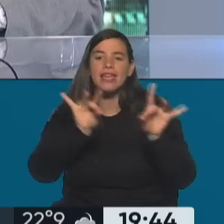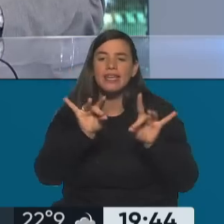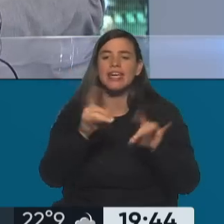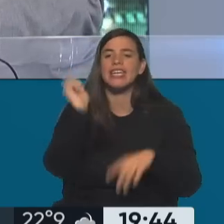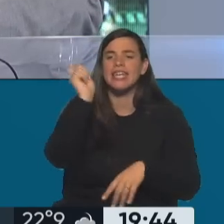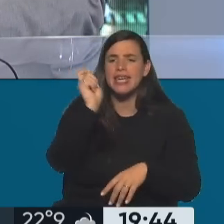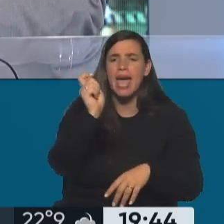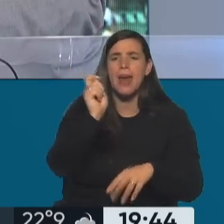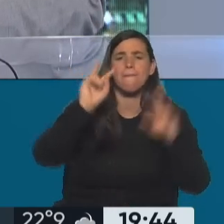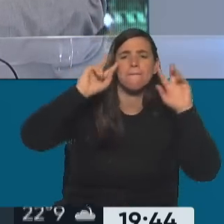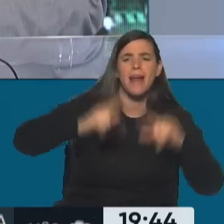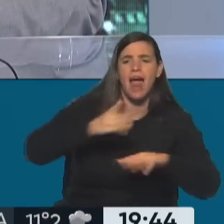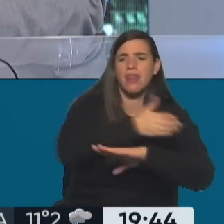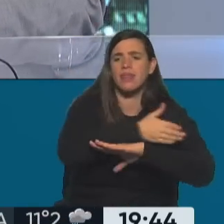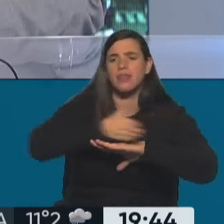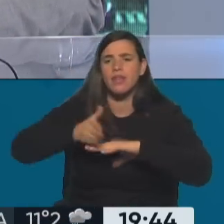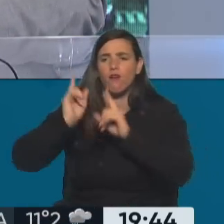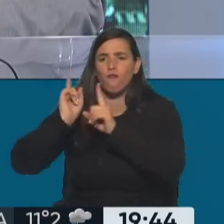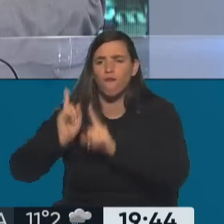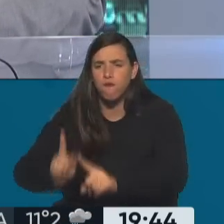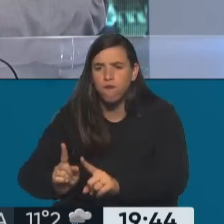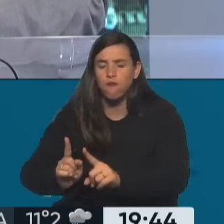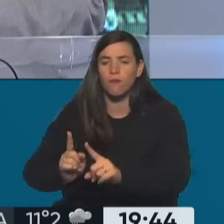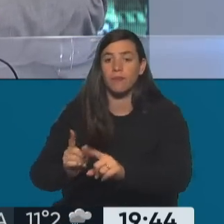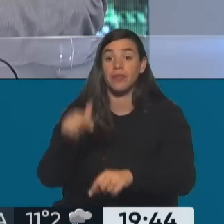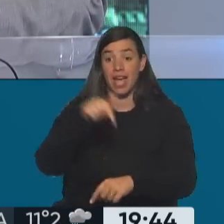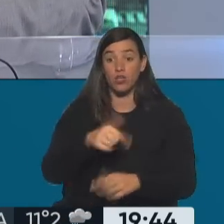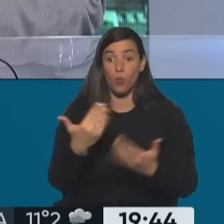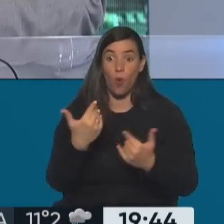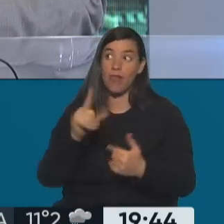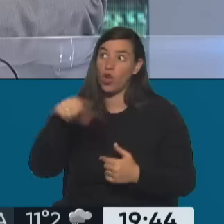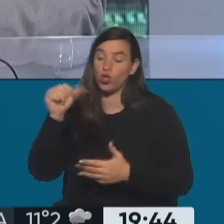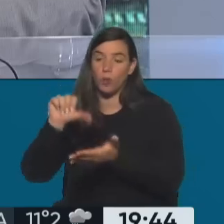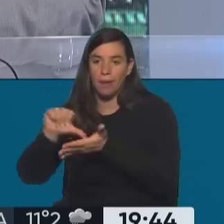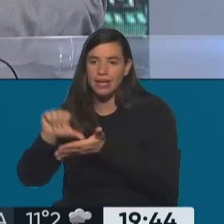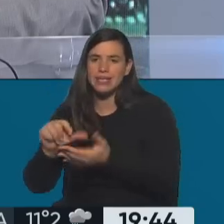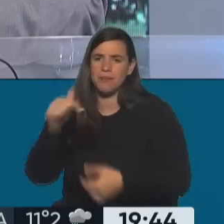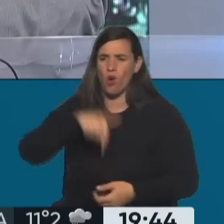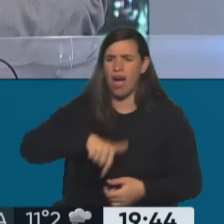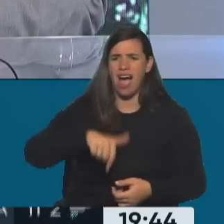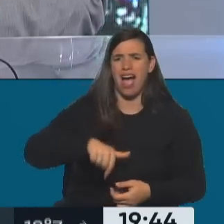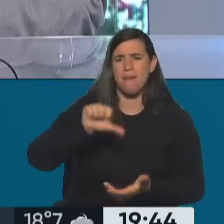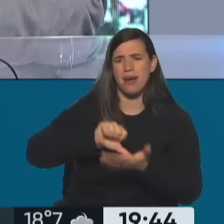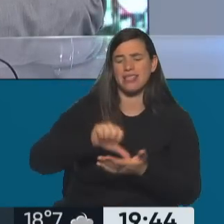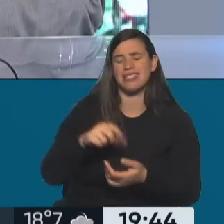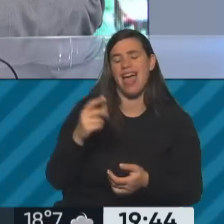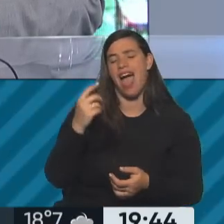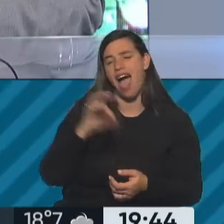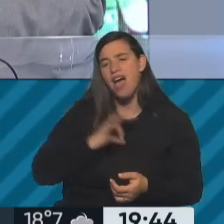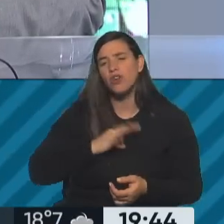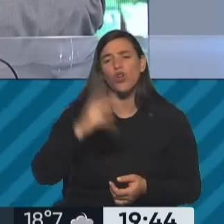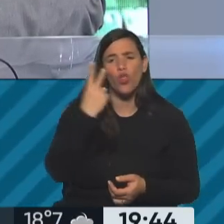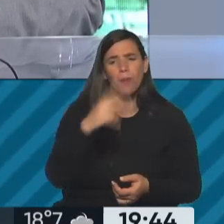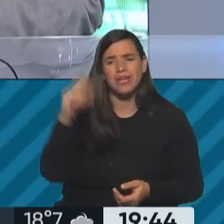constante y por tiempo indefinido. Eso puede ocurrir en otros países, acá tuvimos un gobierno entre el 2015 y el 2019